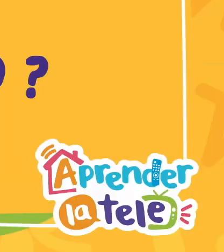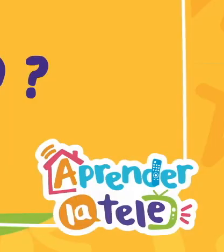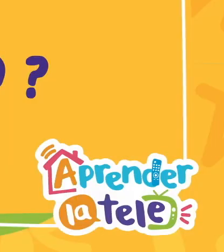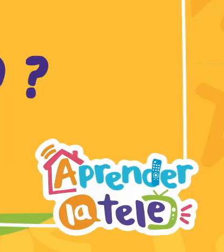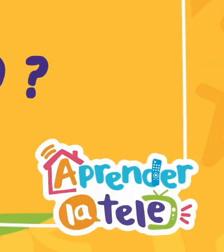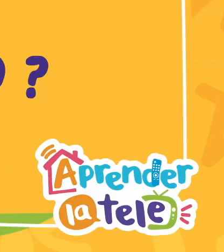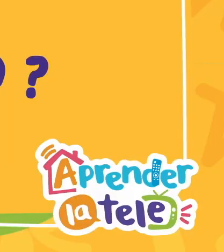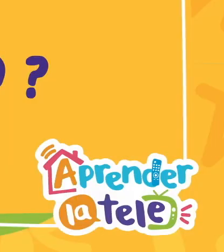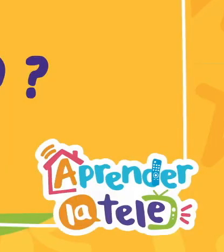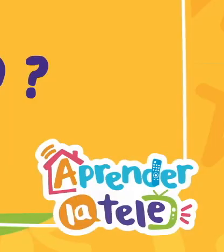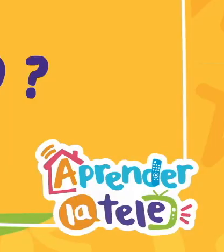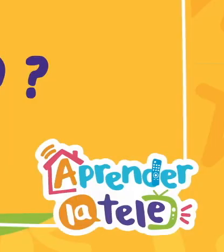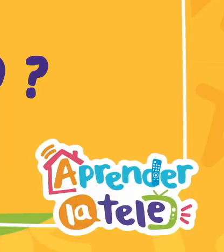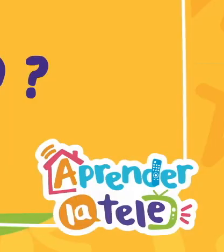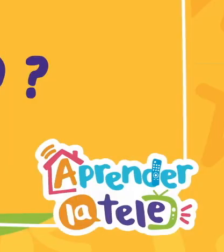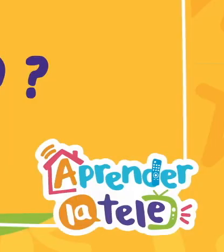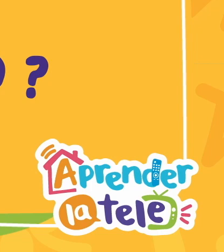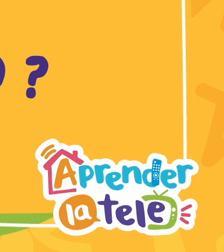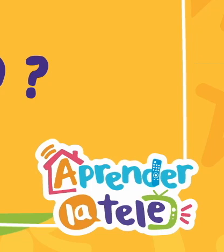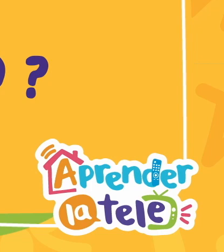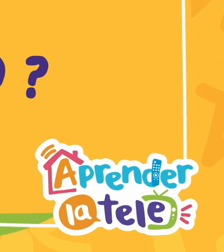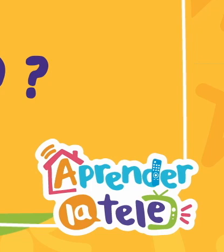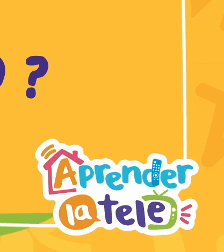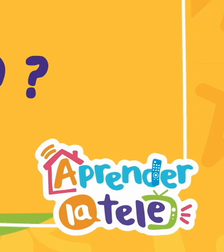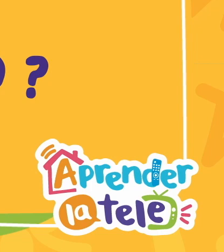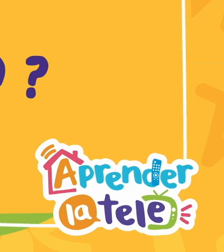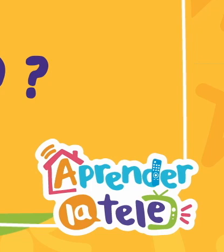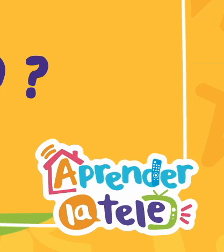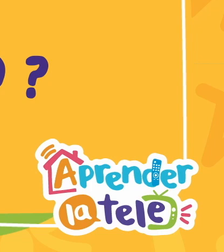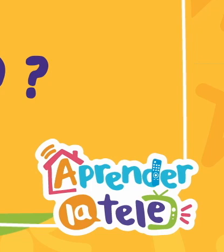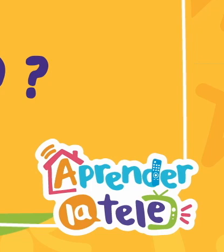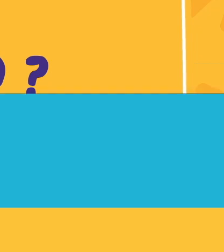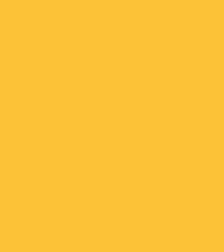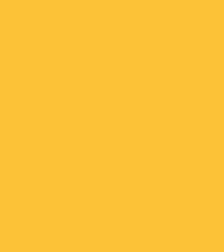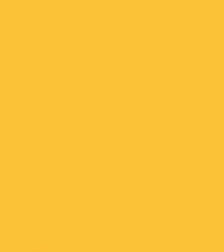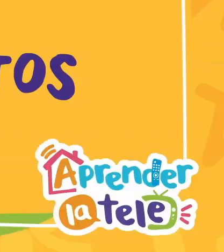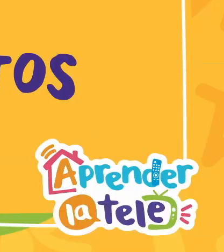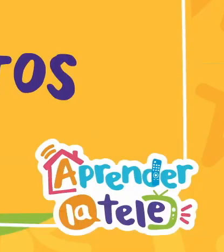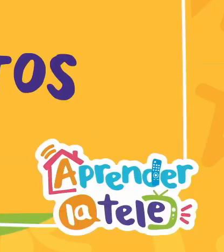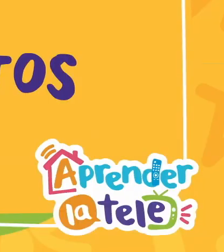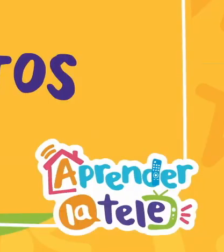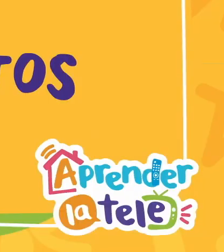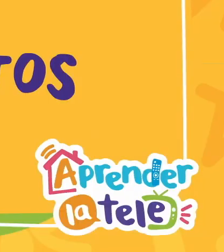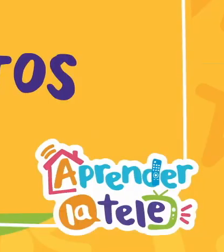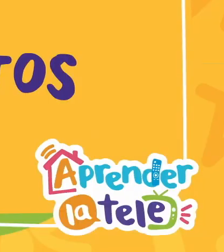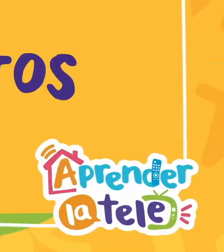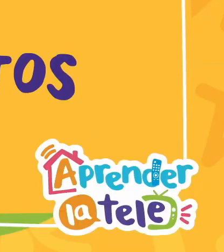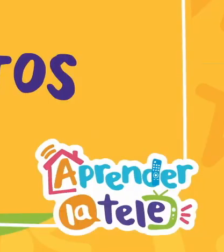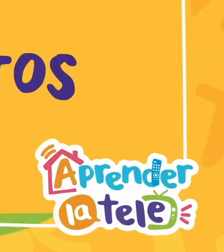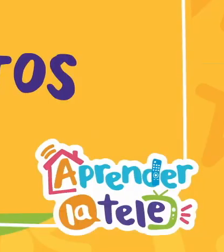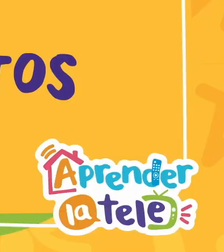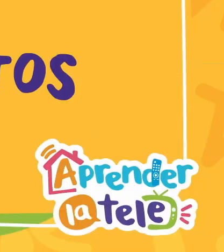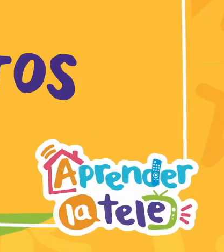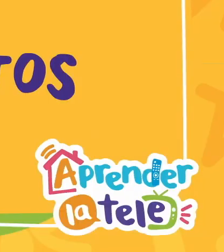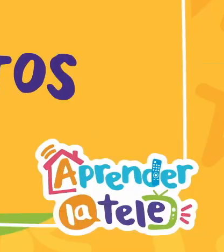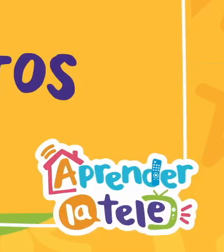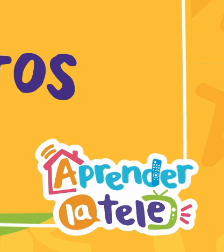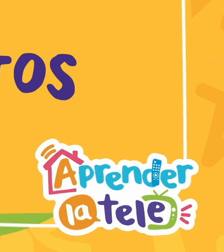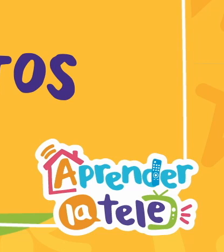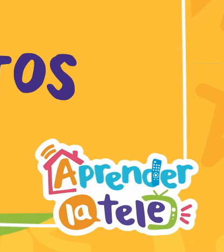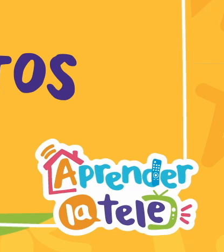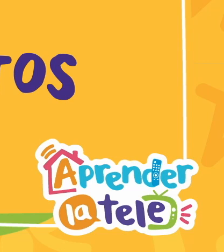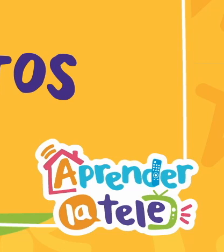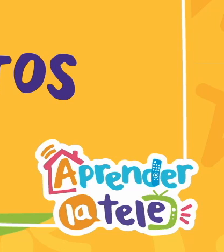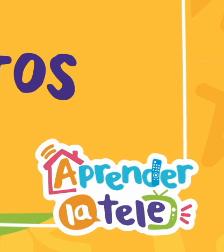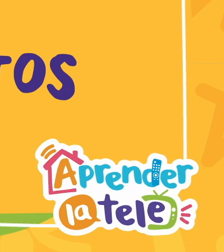Cuando están tristes o decaídos, ¿saben en dónde podemos encontrar apoyo? Aprendamos sobre nuestros sentidos, los valores